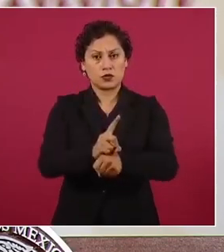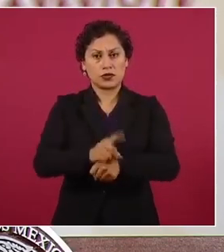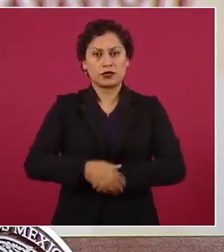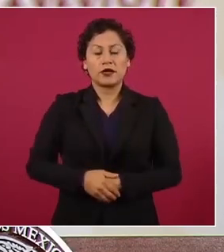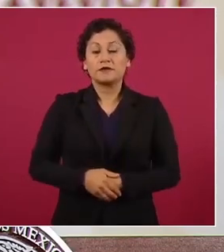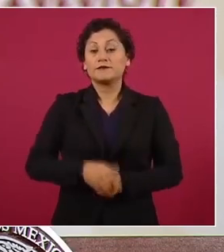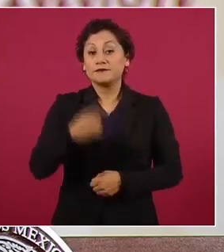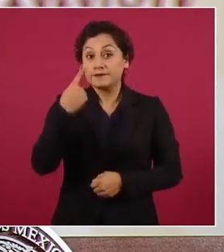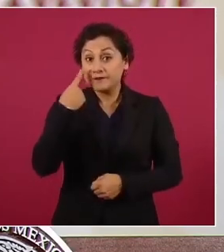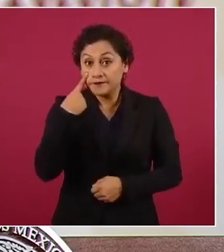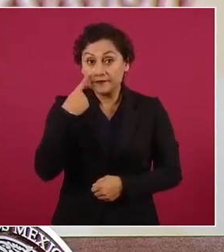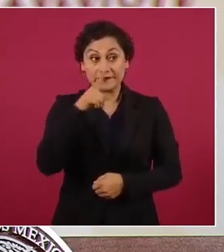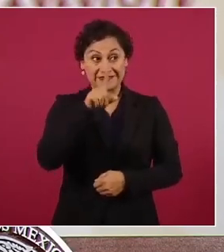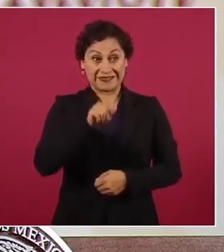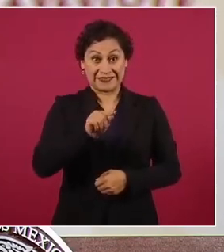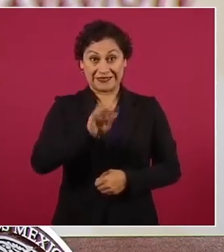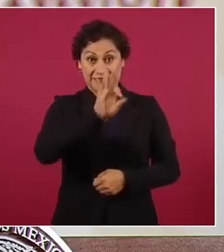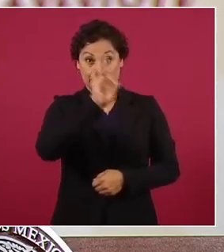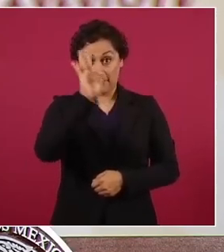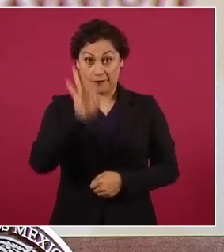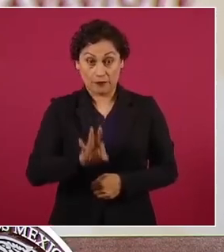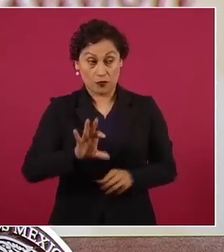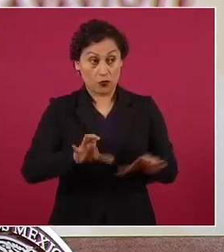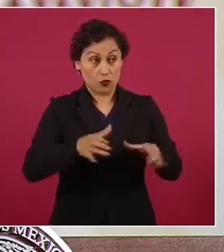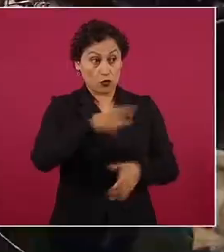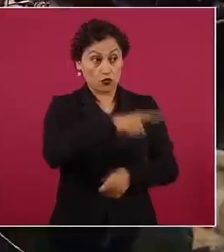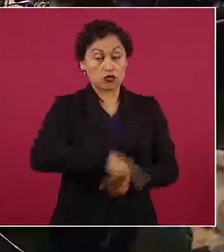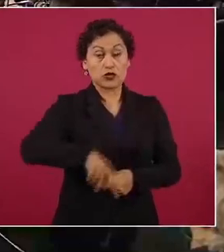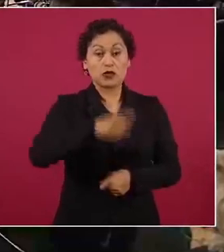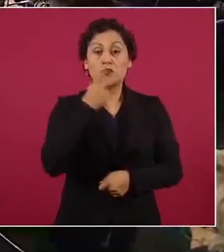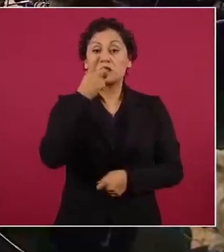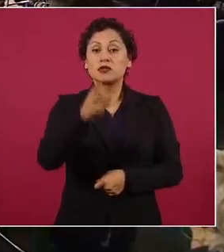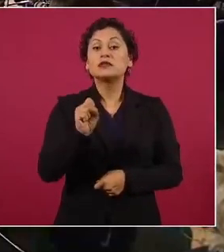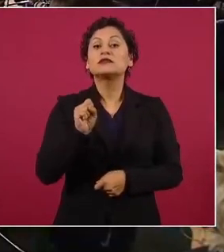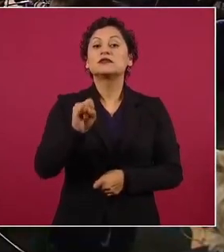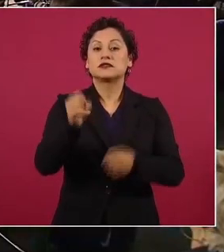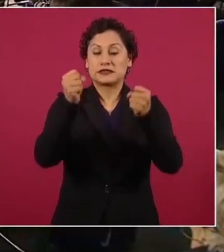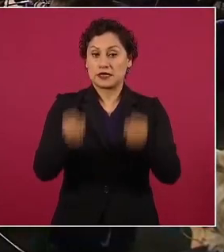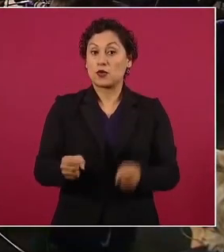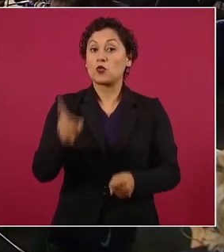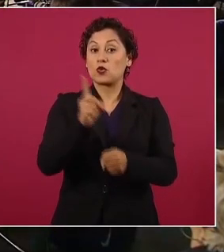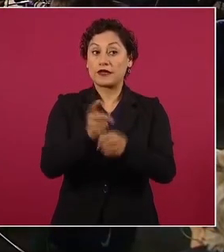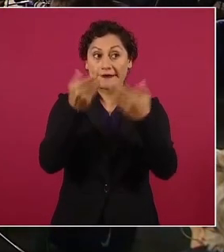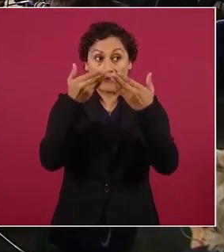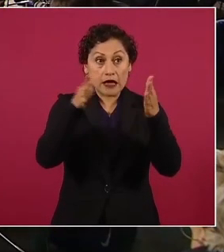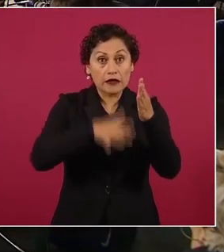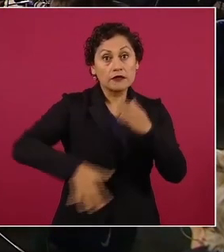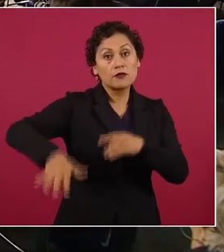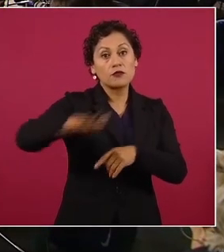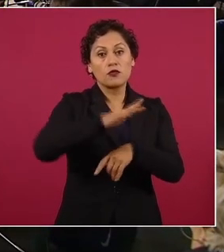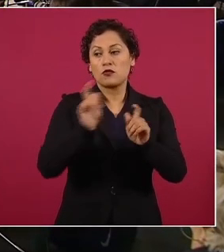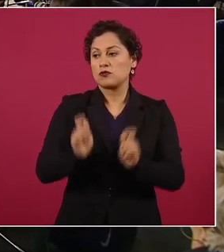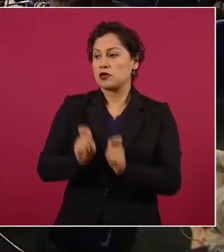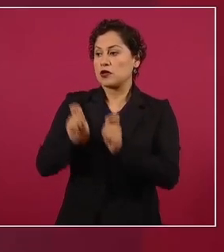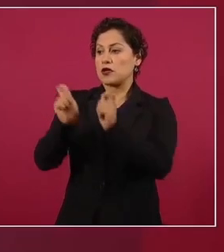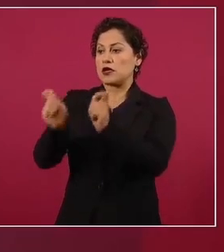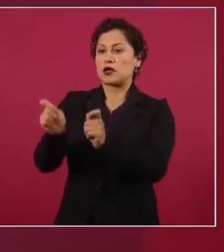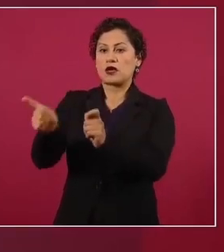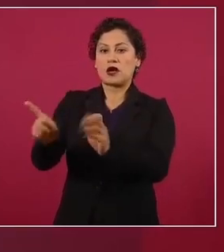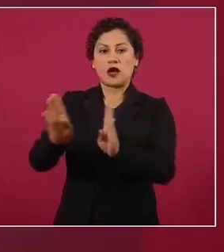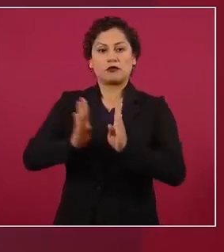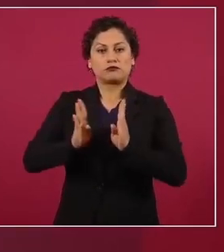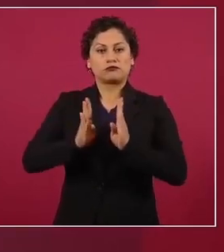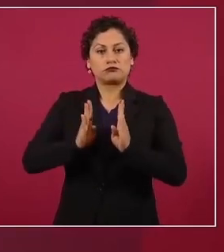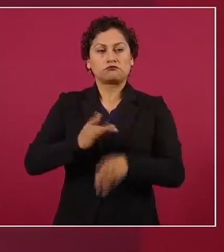el 70 por ciento considera que es un avance que la seguridad pública esté a cargo de las Fuerzas